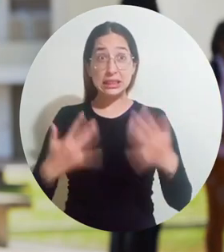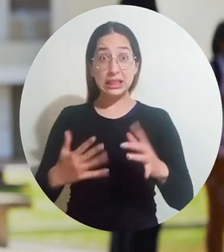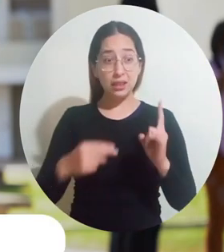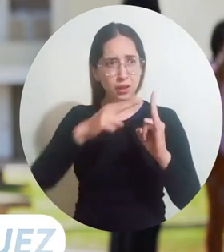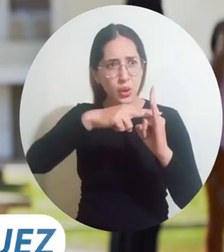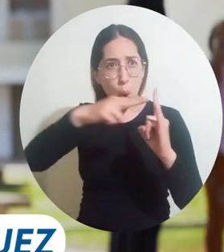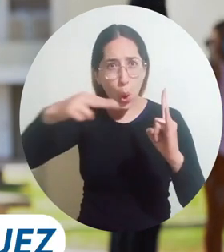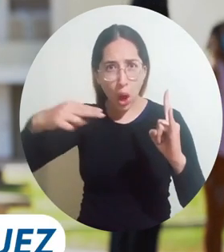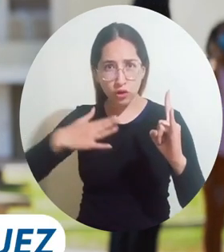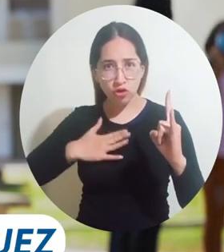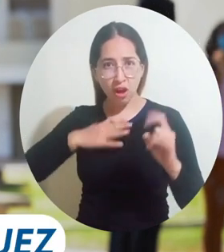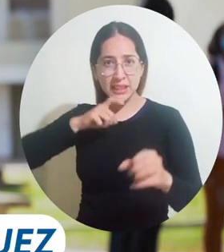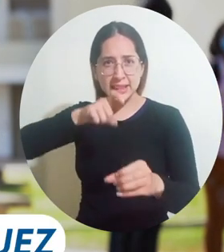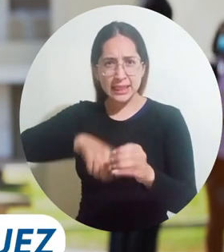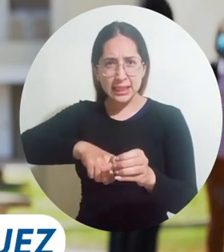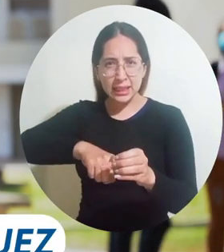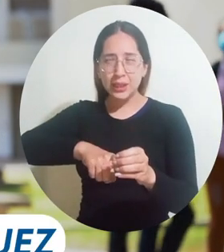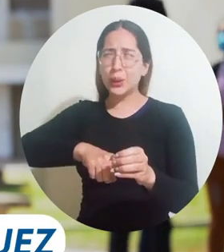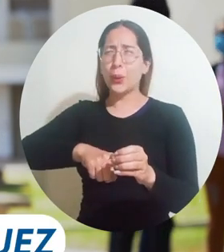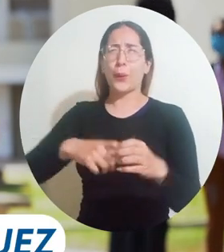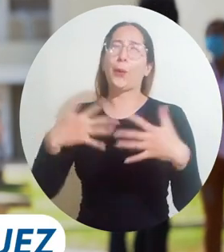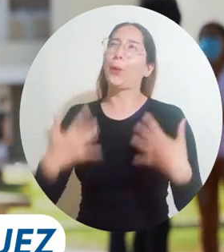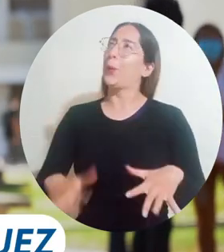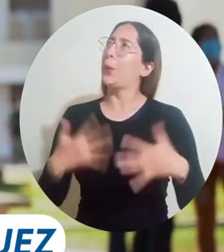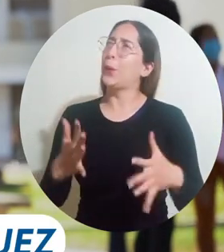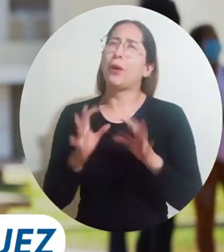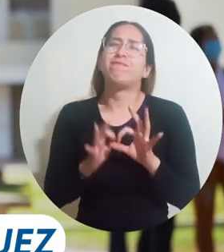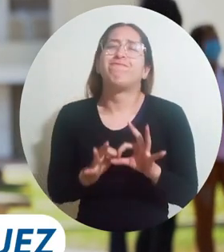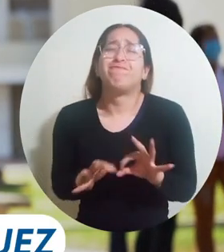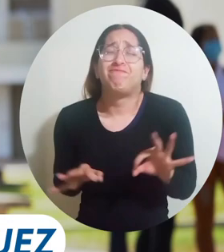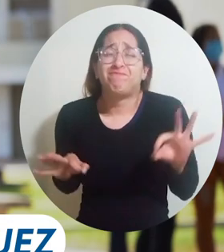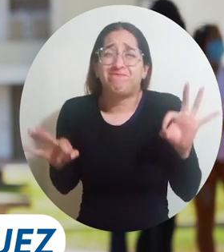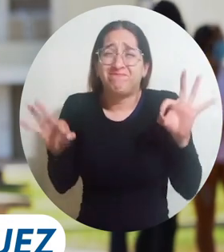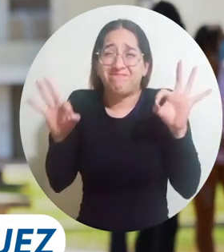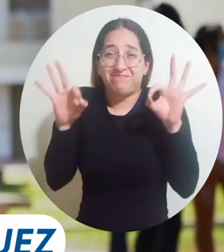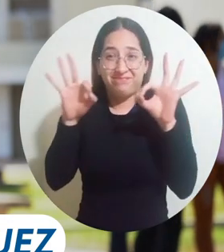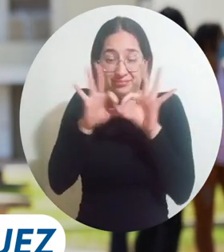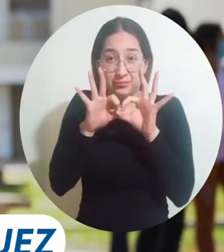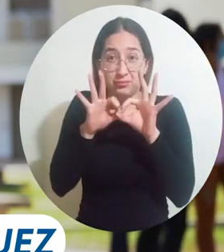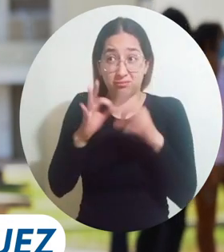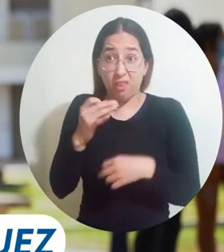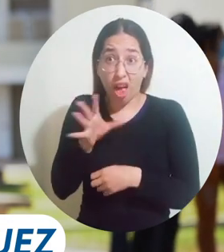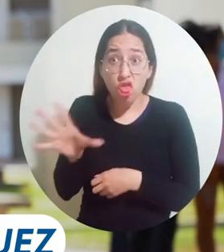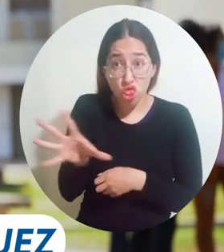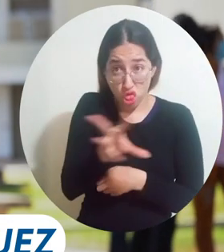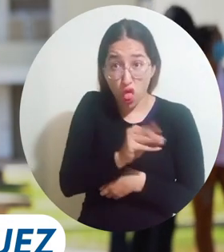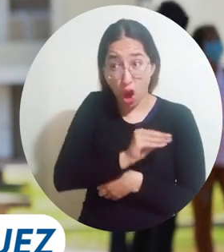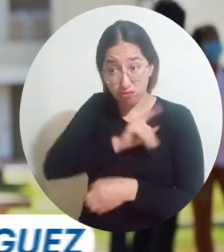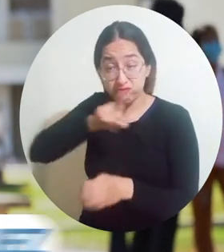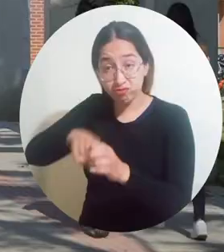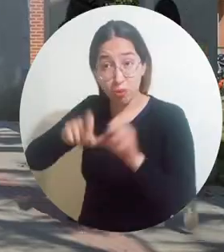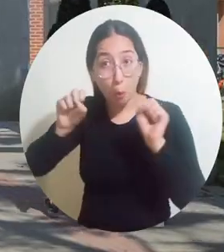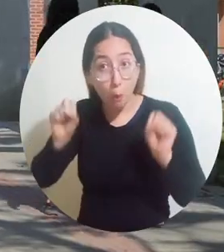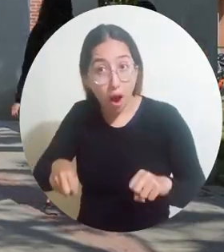Estar en la Universidad del Magdalena es algo muy valioso. No todos tienen el beneficio